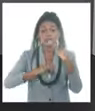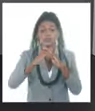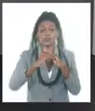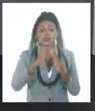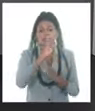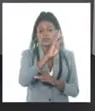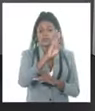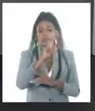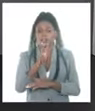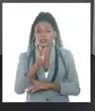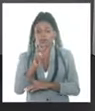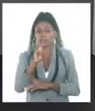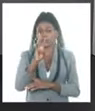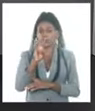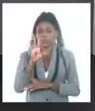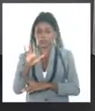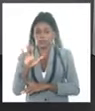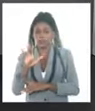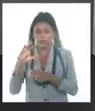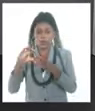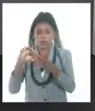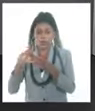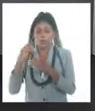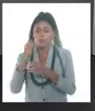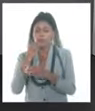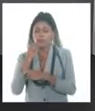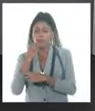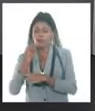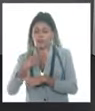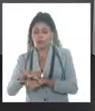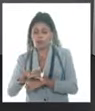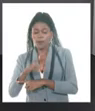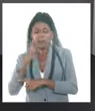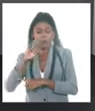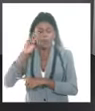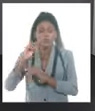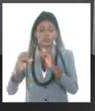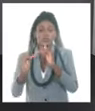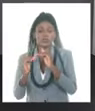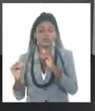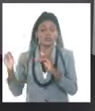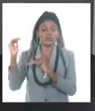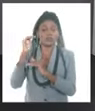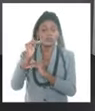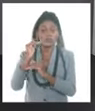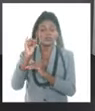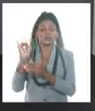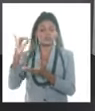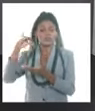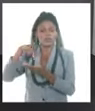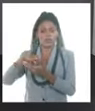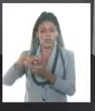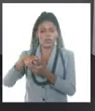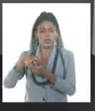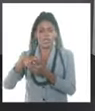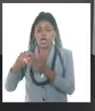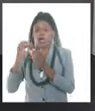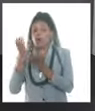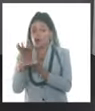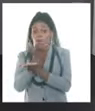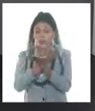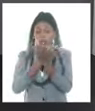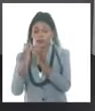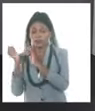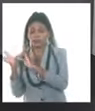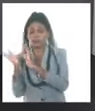y 35 grados Celsius pueden haber valores superiores hacia zonas del interior. Los vientos soplarán del